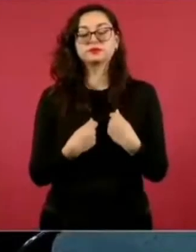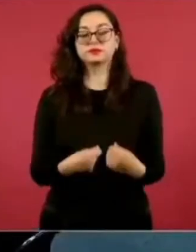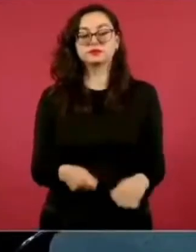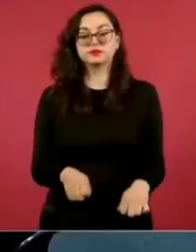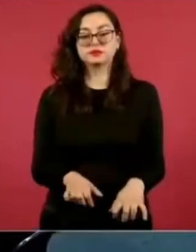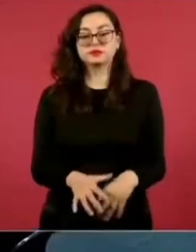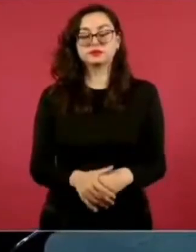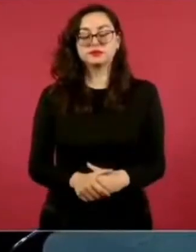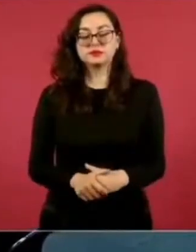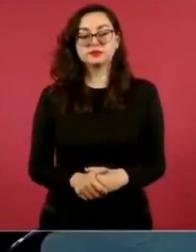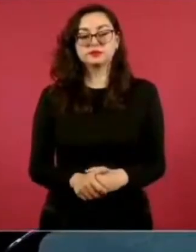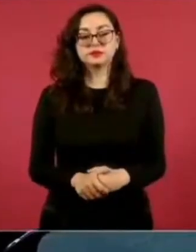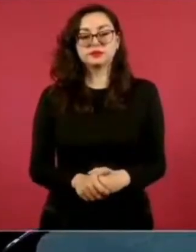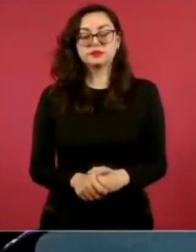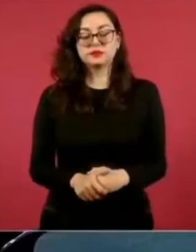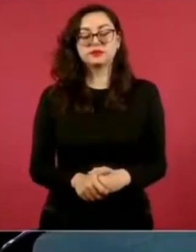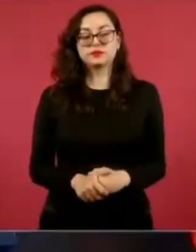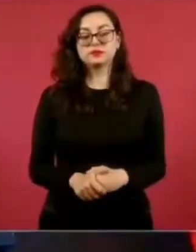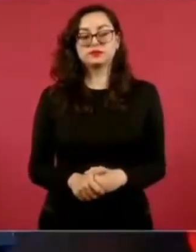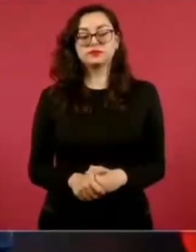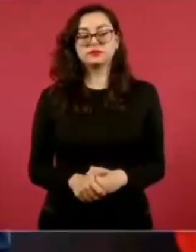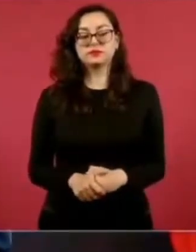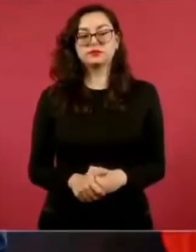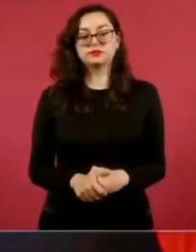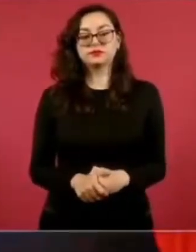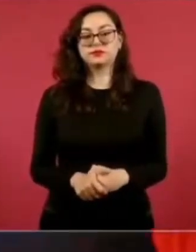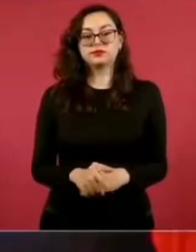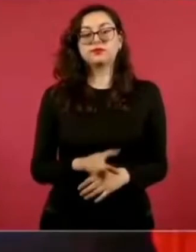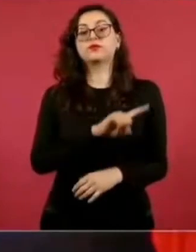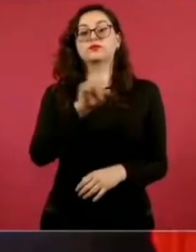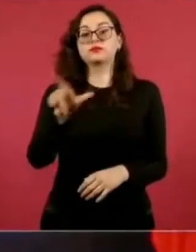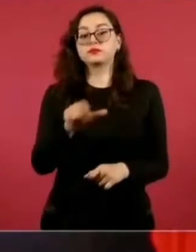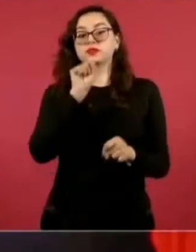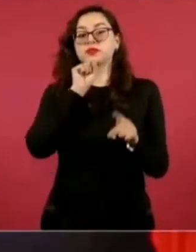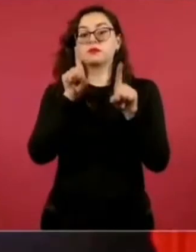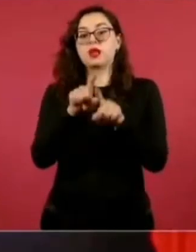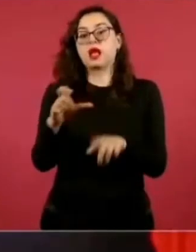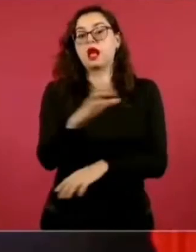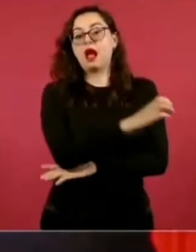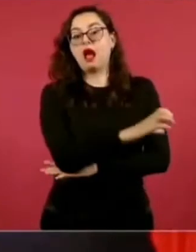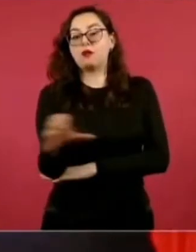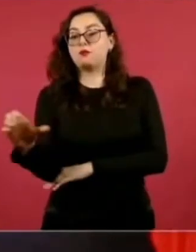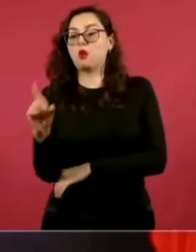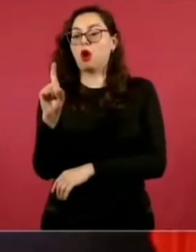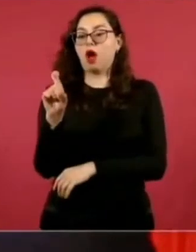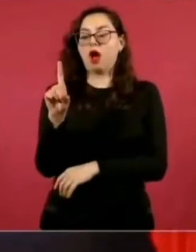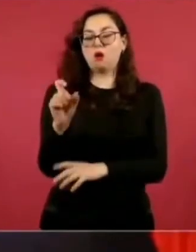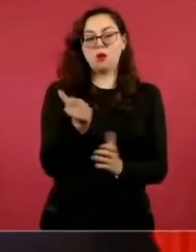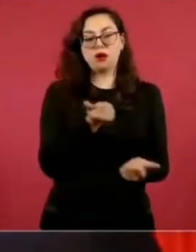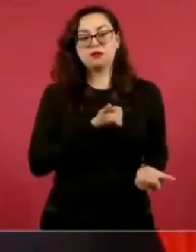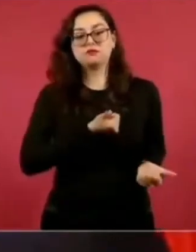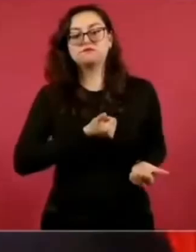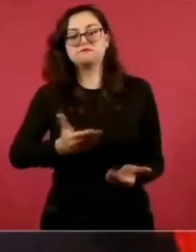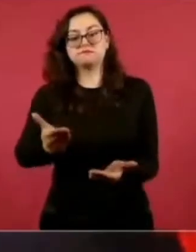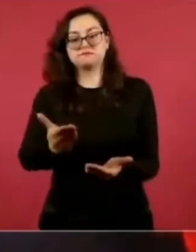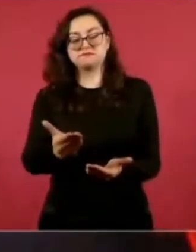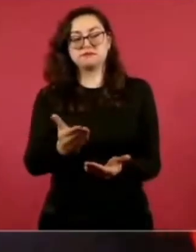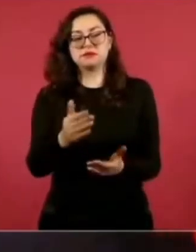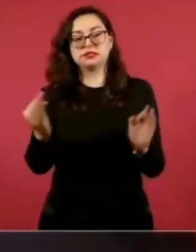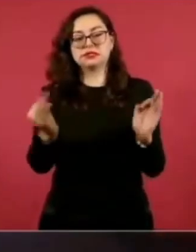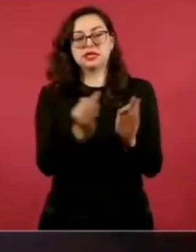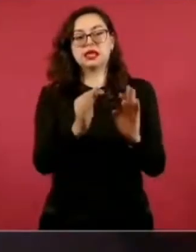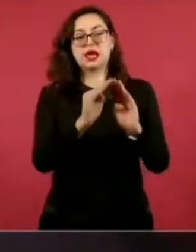vamos a inaugurar un distrito de riego de la presa Picacho,